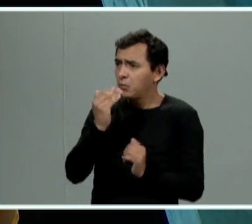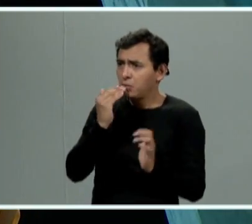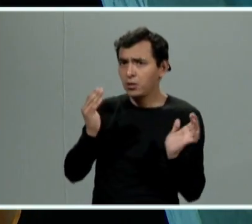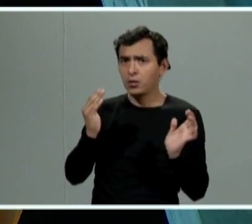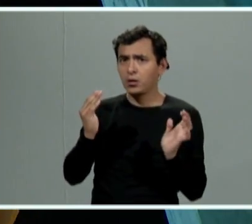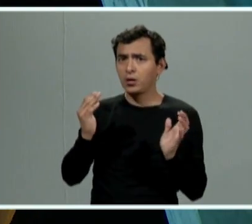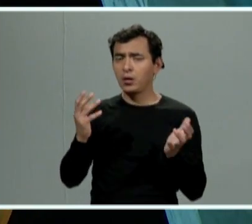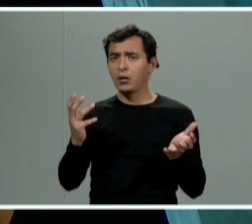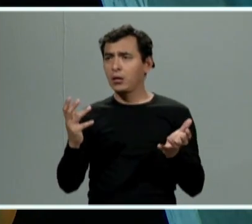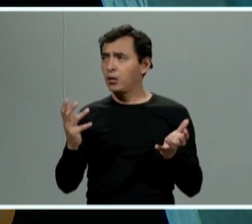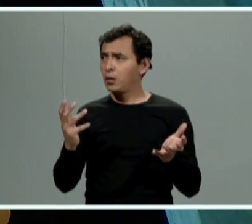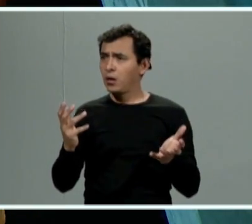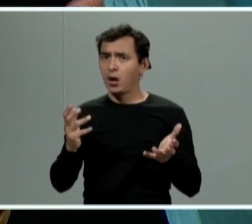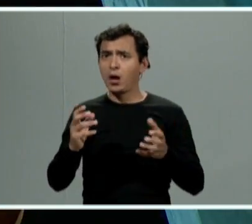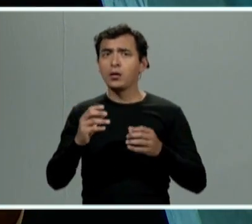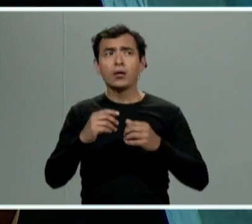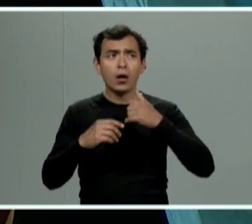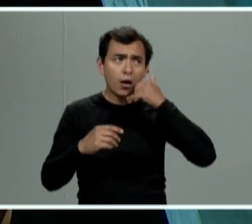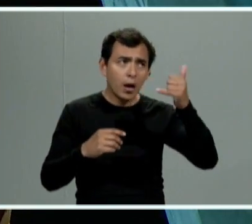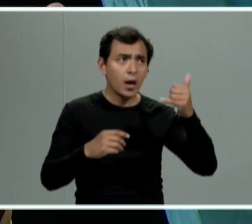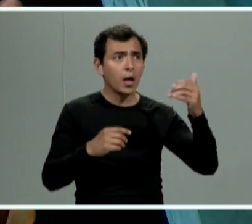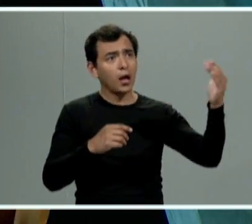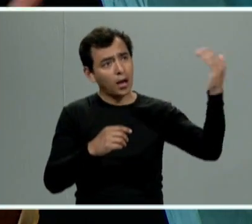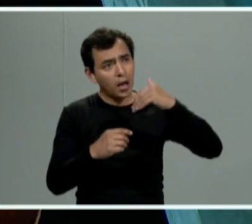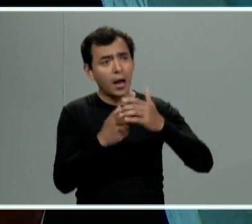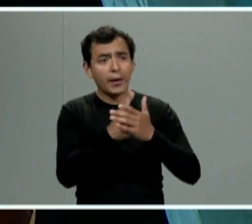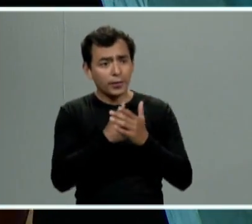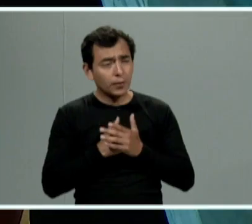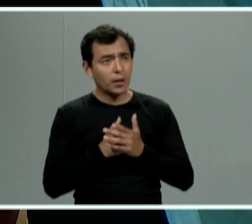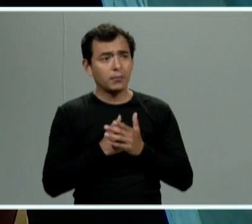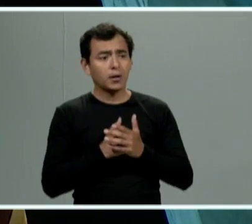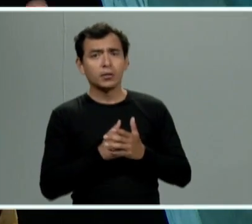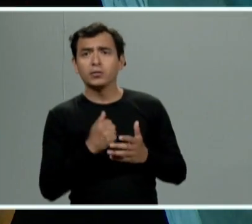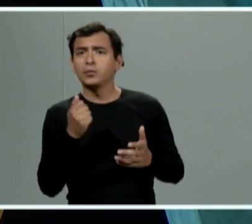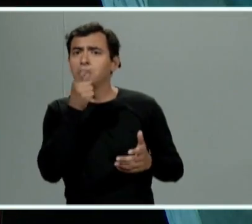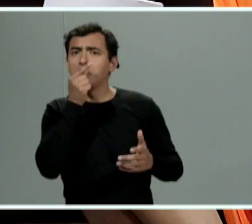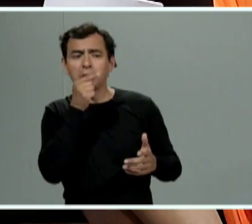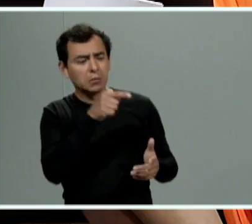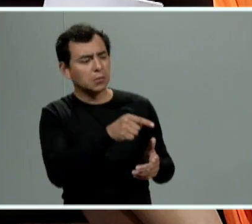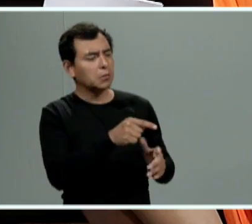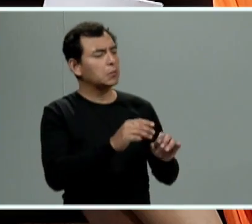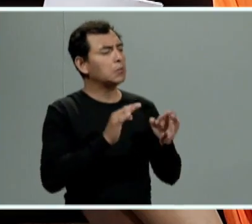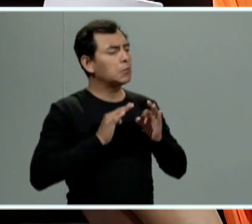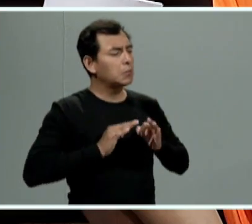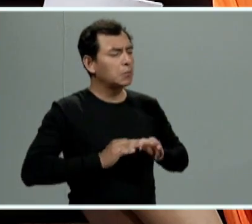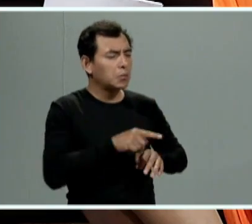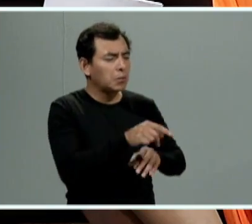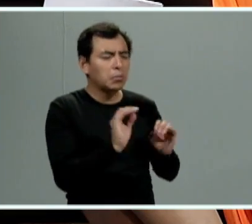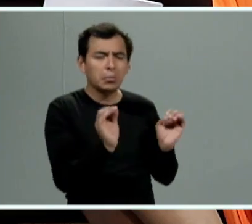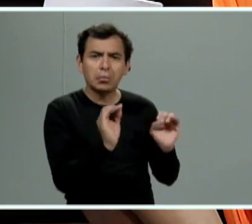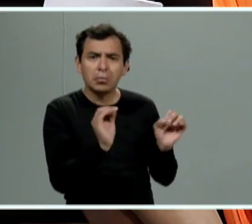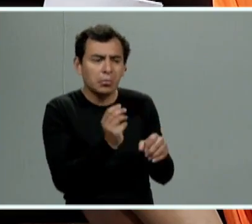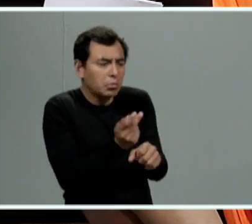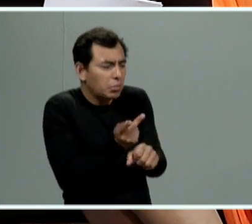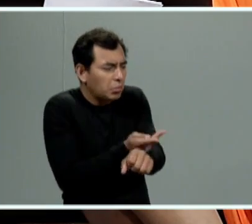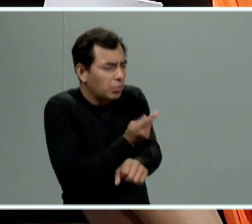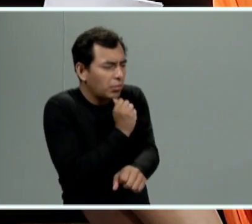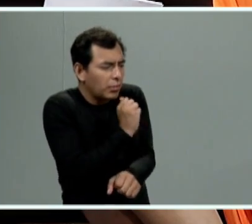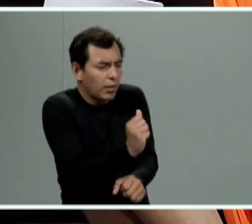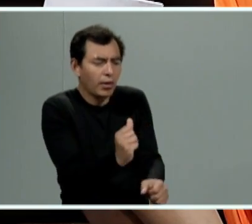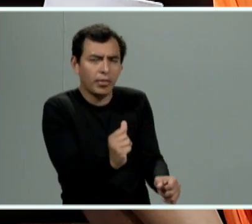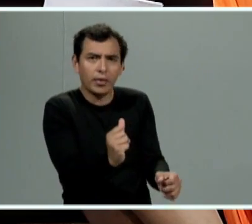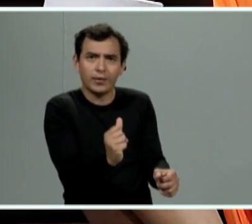apoyo y llegaron y dijeron pero no tiene usted lesiones entonces no pasa nada desde el momento en que se está generando una